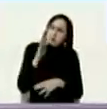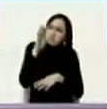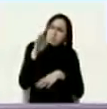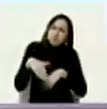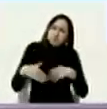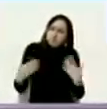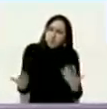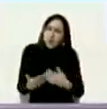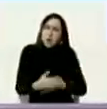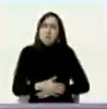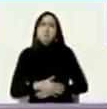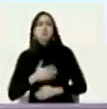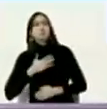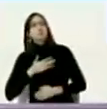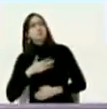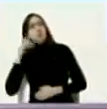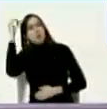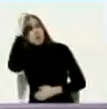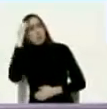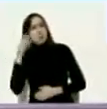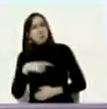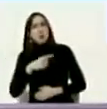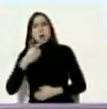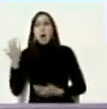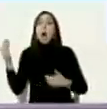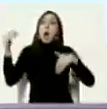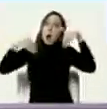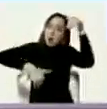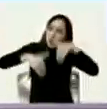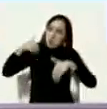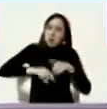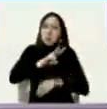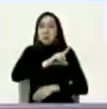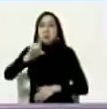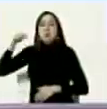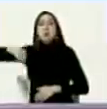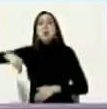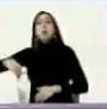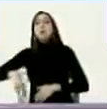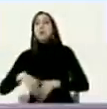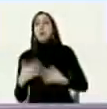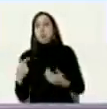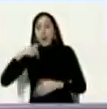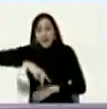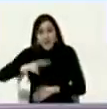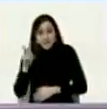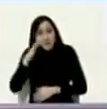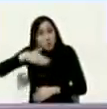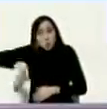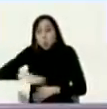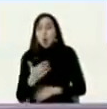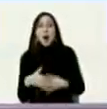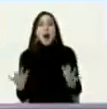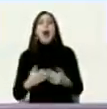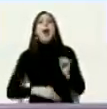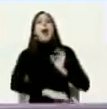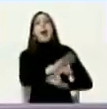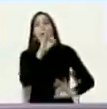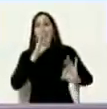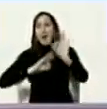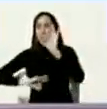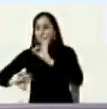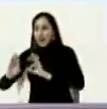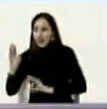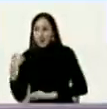qué expectativas tenemos para las elecciones el 21 de noviembre que el pueblo de Venezuela elija a muy